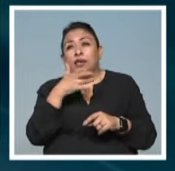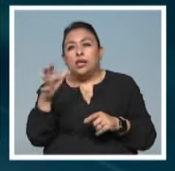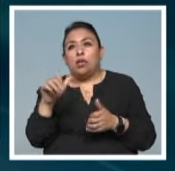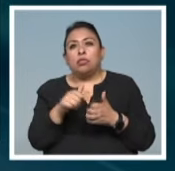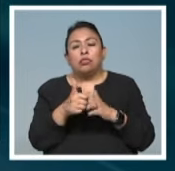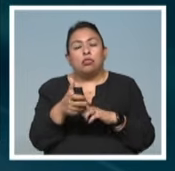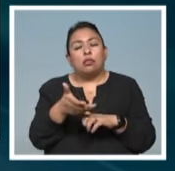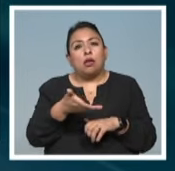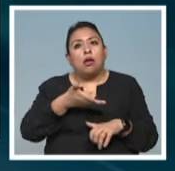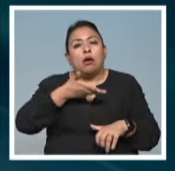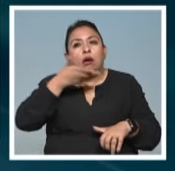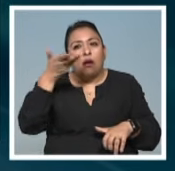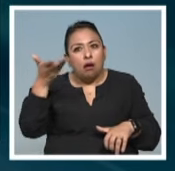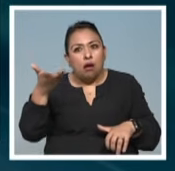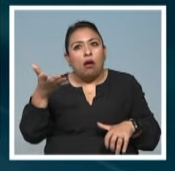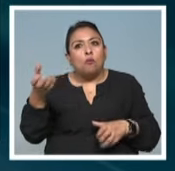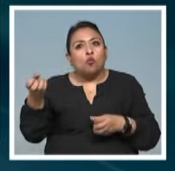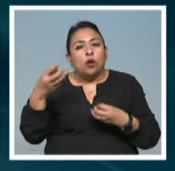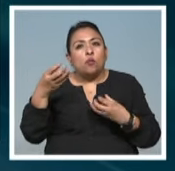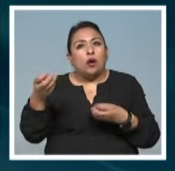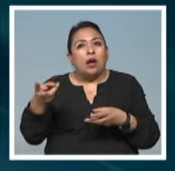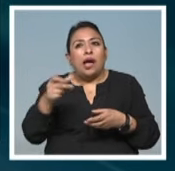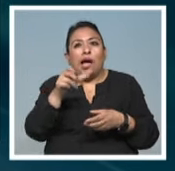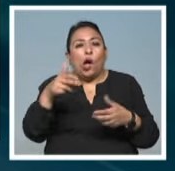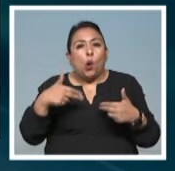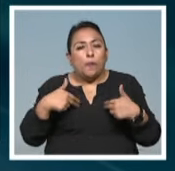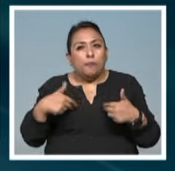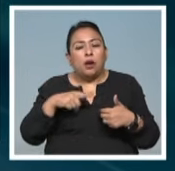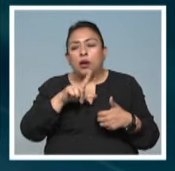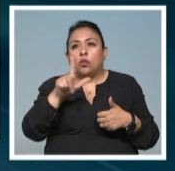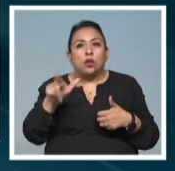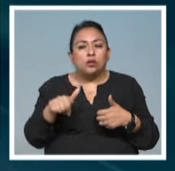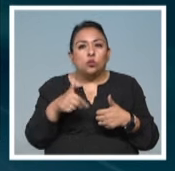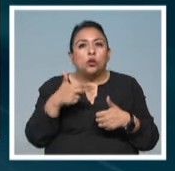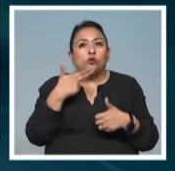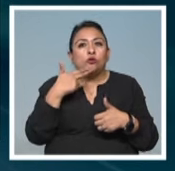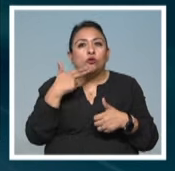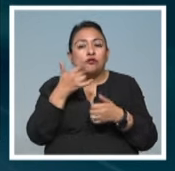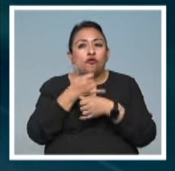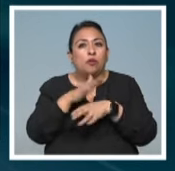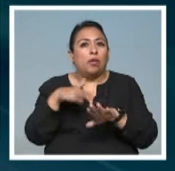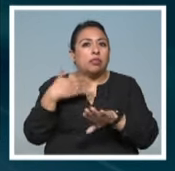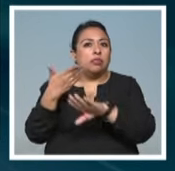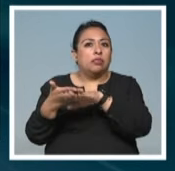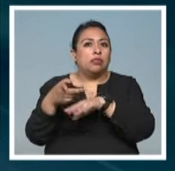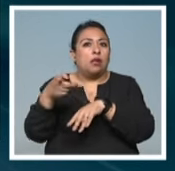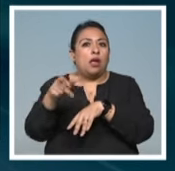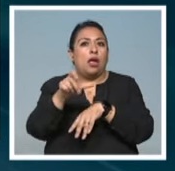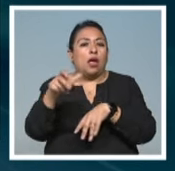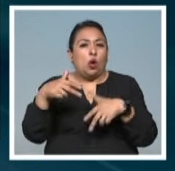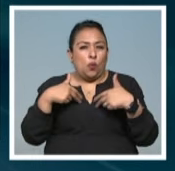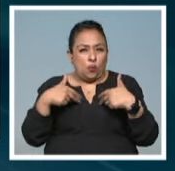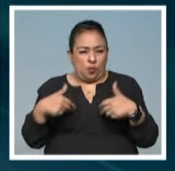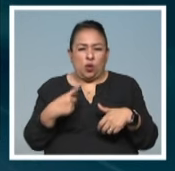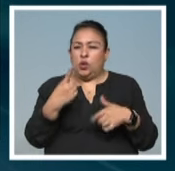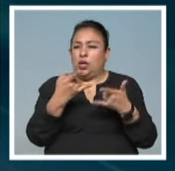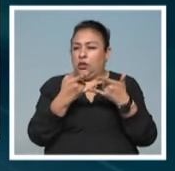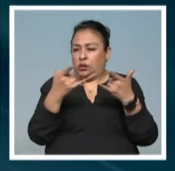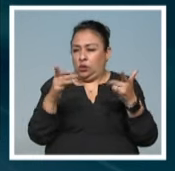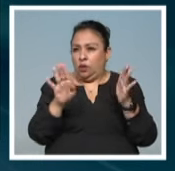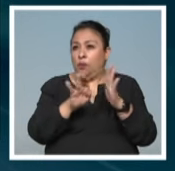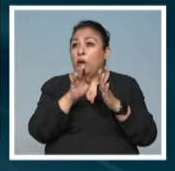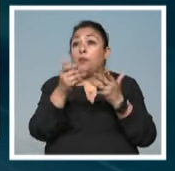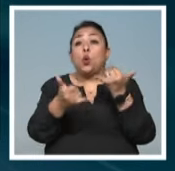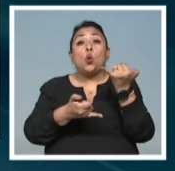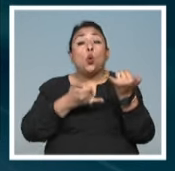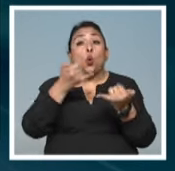adaptabilidad con las que se retroalimenta de los humanos para después usar la información en su contra. Uno de los casos es en